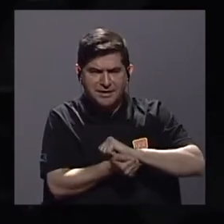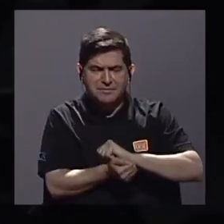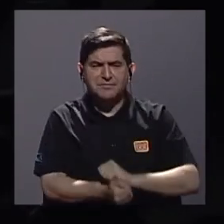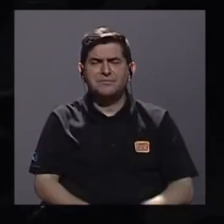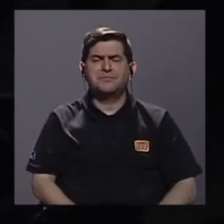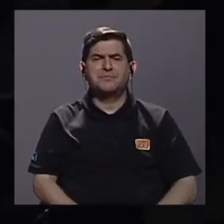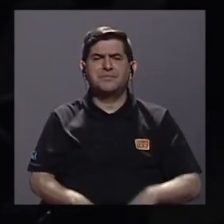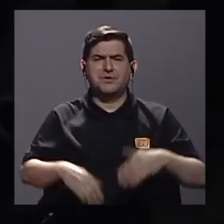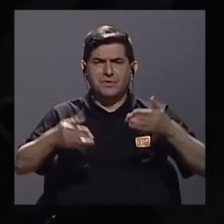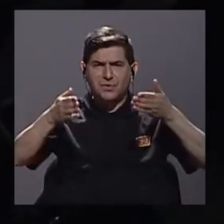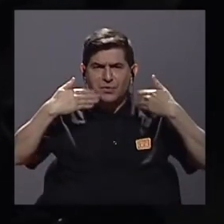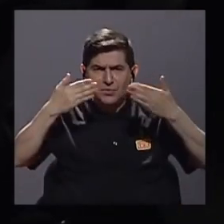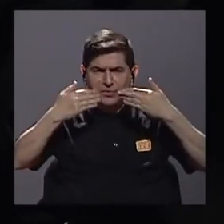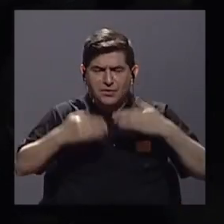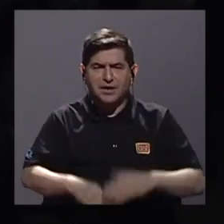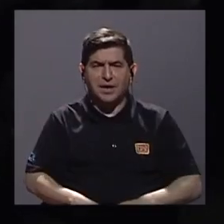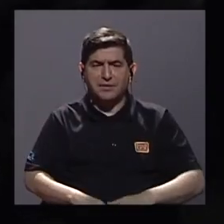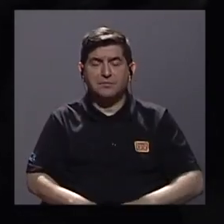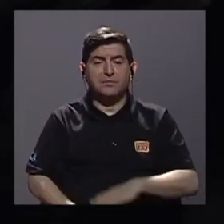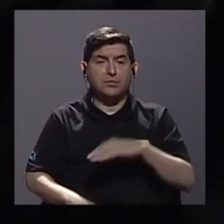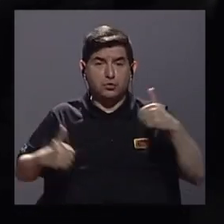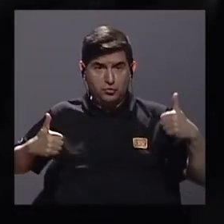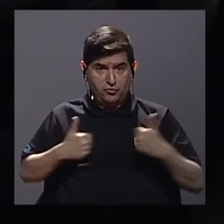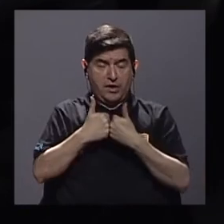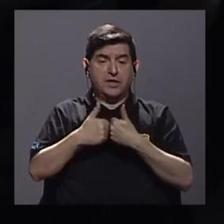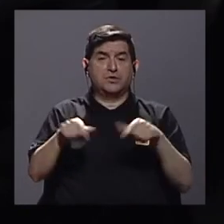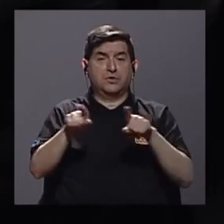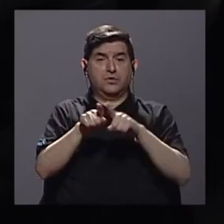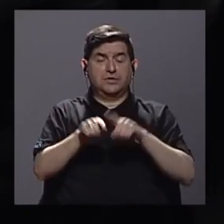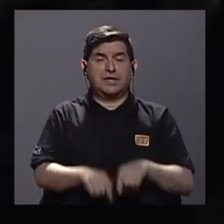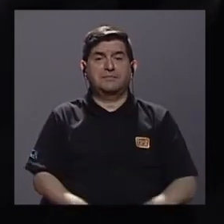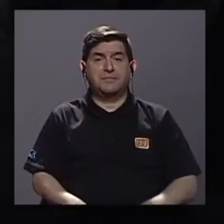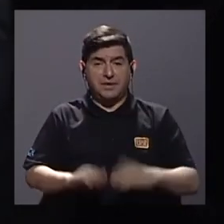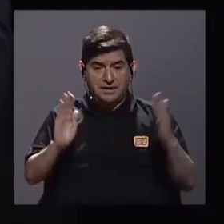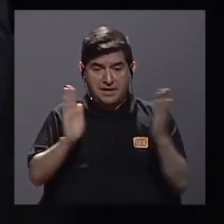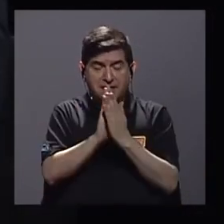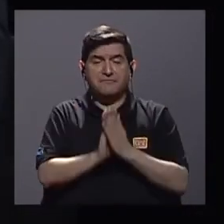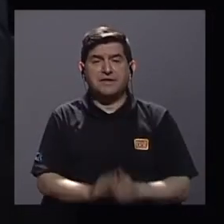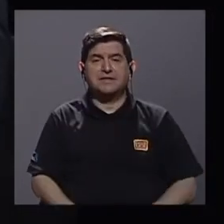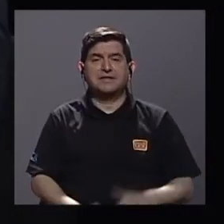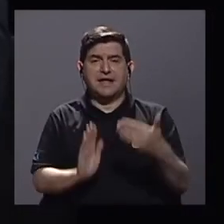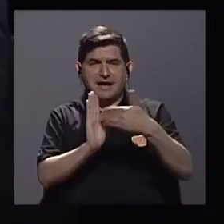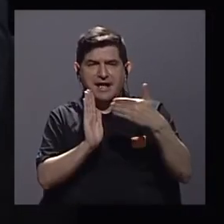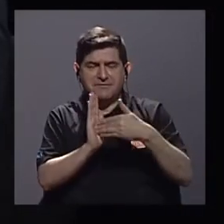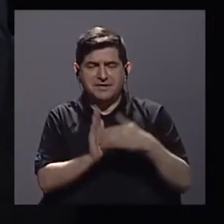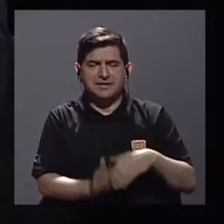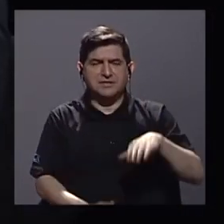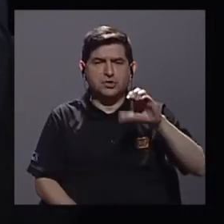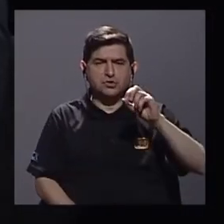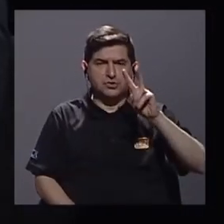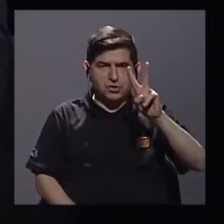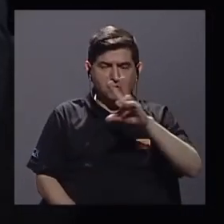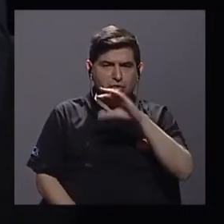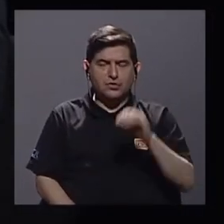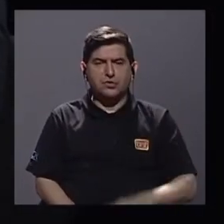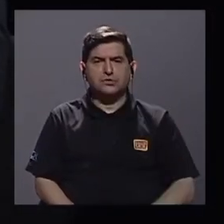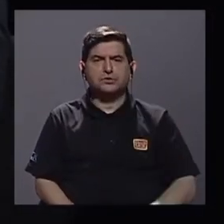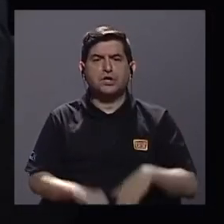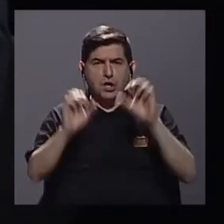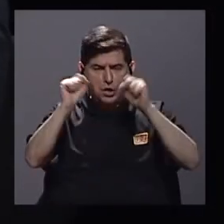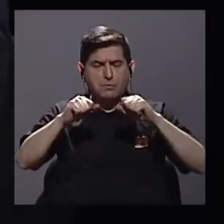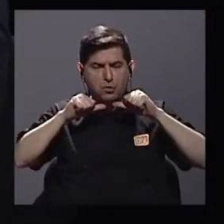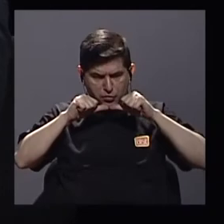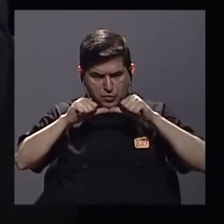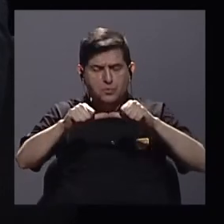reducir la huella de carbono y aumentar la productividad que tan accesible es que tan accesible es entonces don Felipe